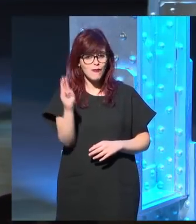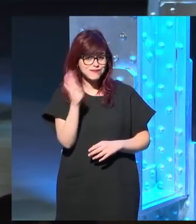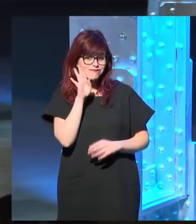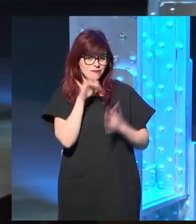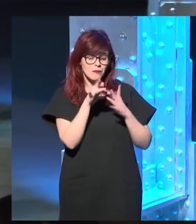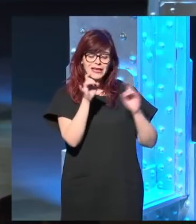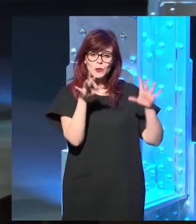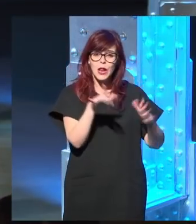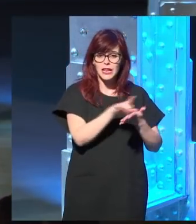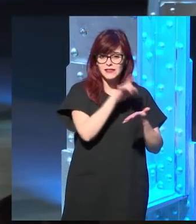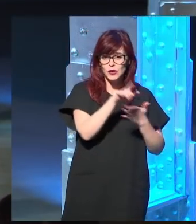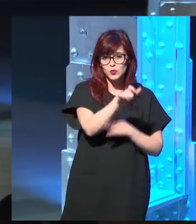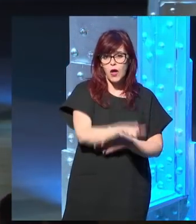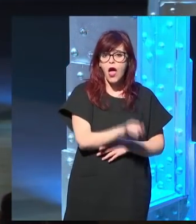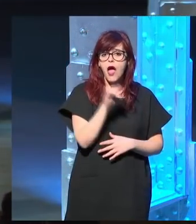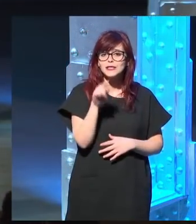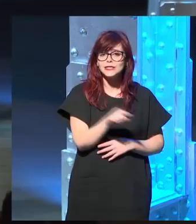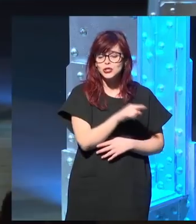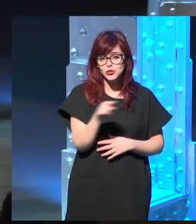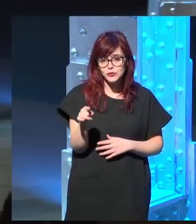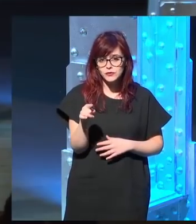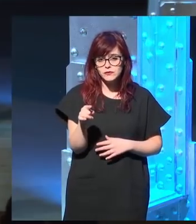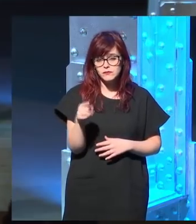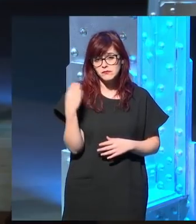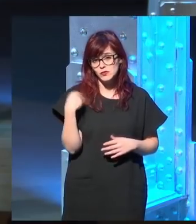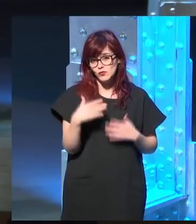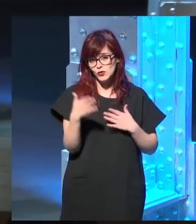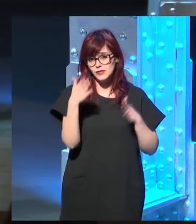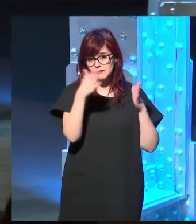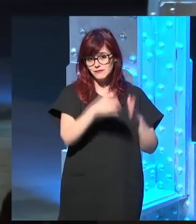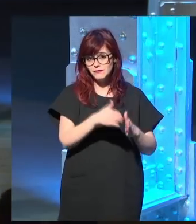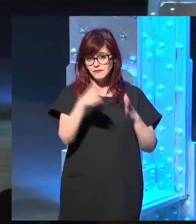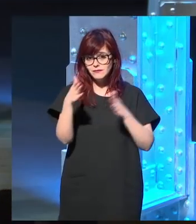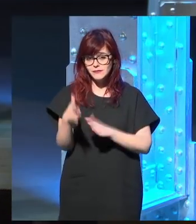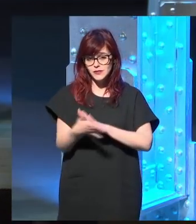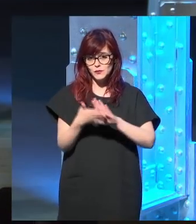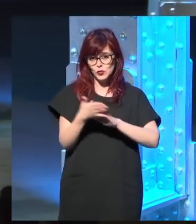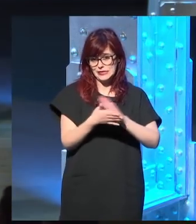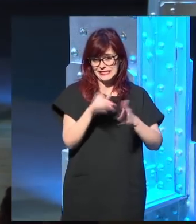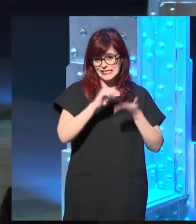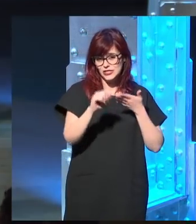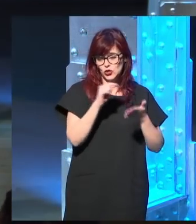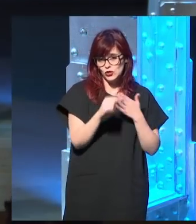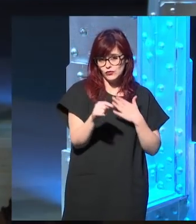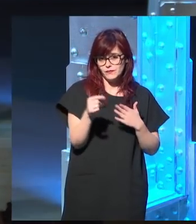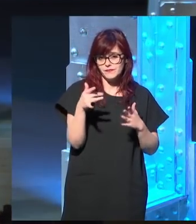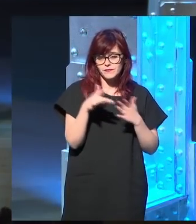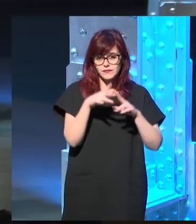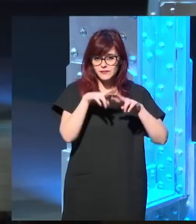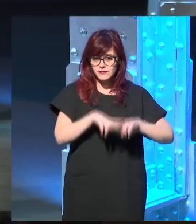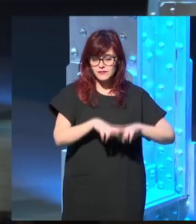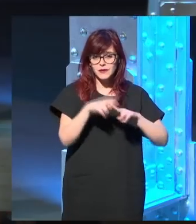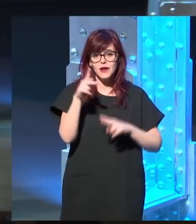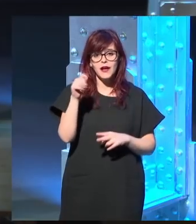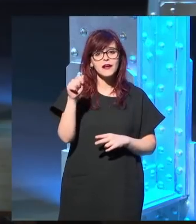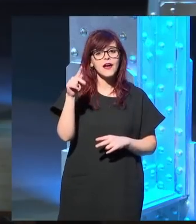Sí, sí, ahí, bueno, están esos escritores sobre los que se sigue investigando.